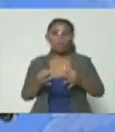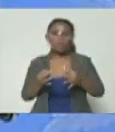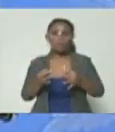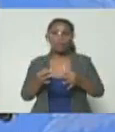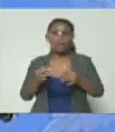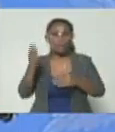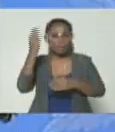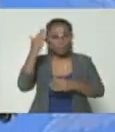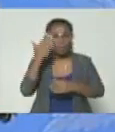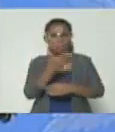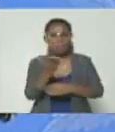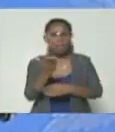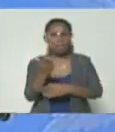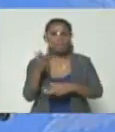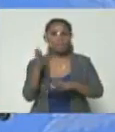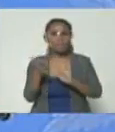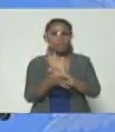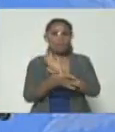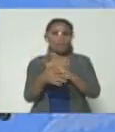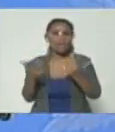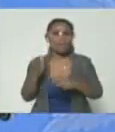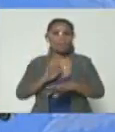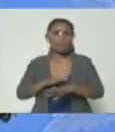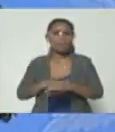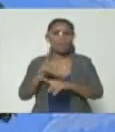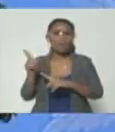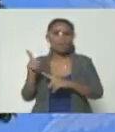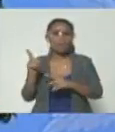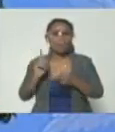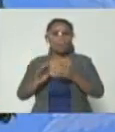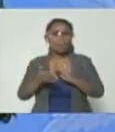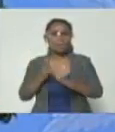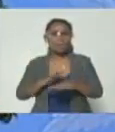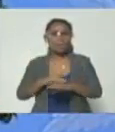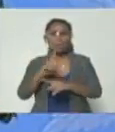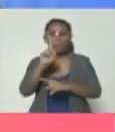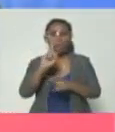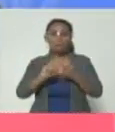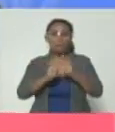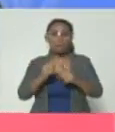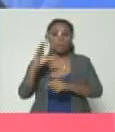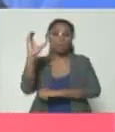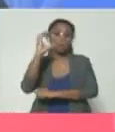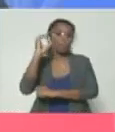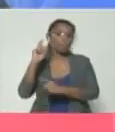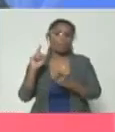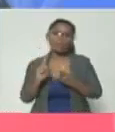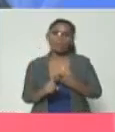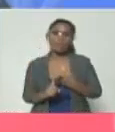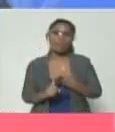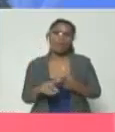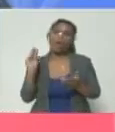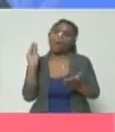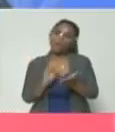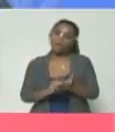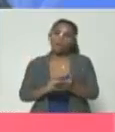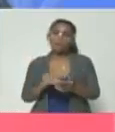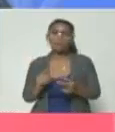enterarse de por menores de estos casos una sola cosa te puedo decir Colombia otra vez